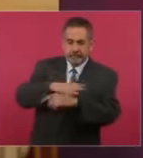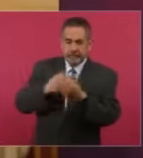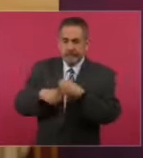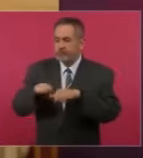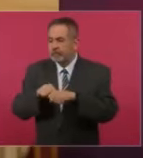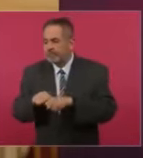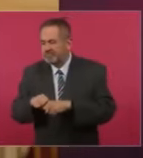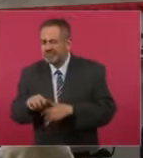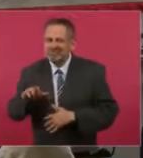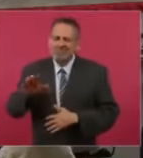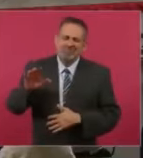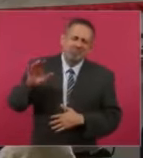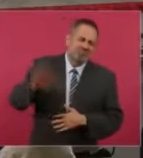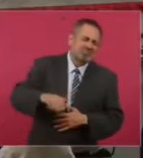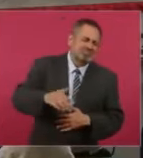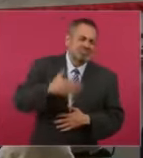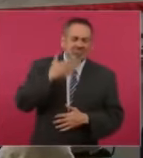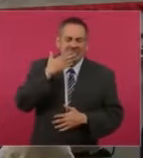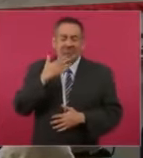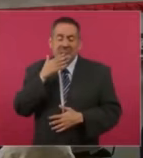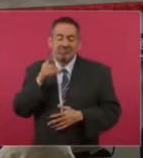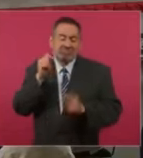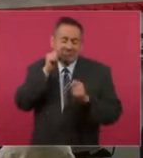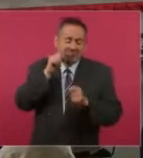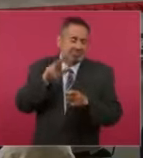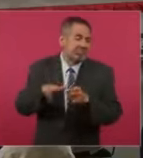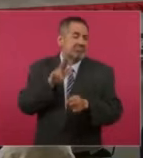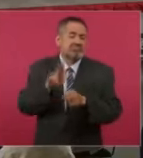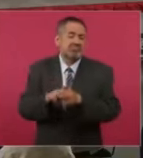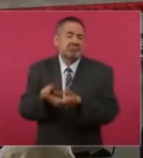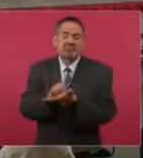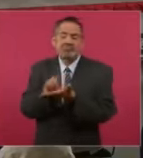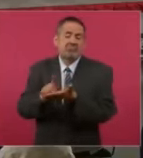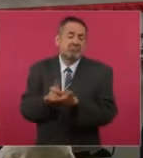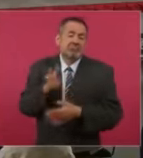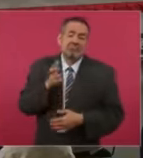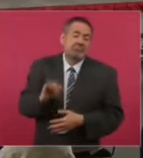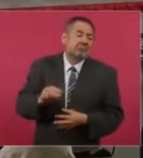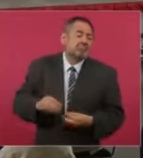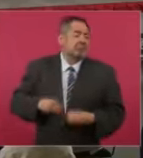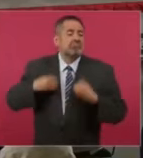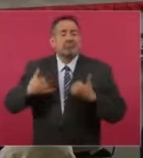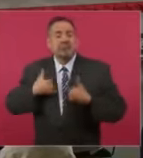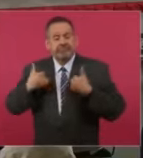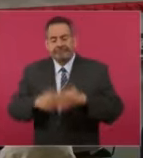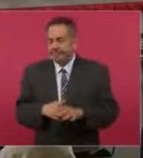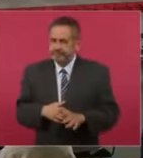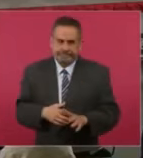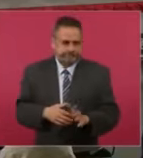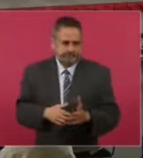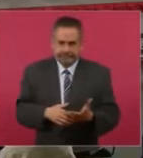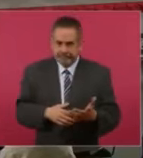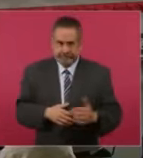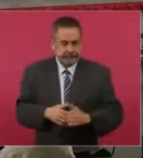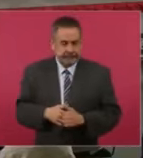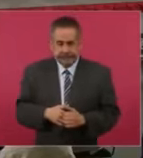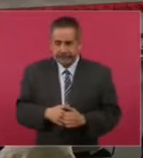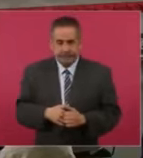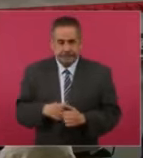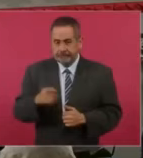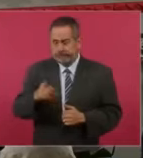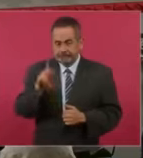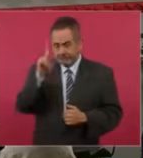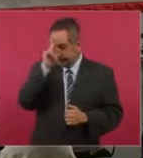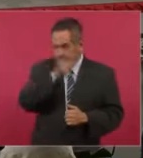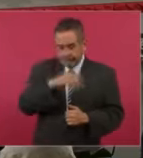normalice, se acepte como que vivir con drogas es parte de la vida de la juventud. Y esto definitivamente ha sido muy